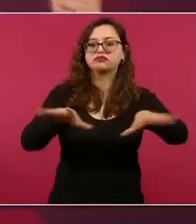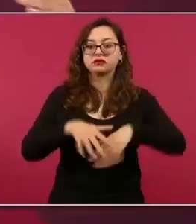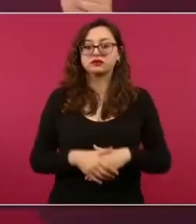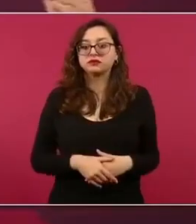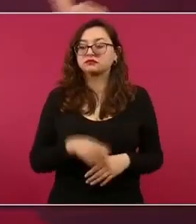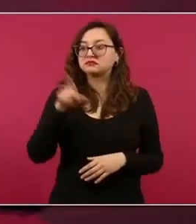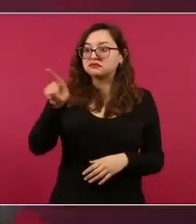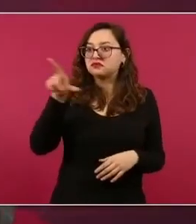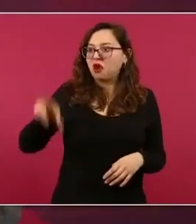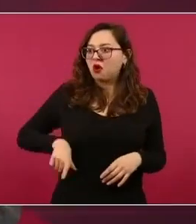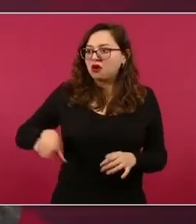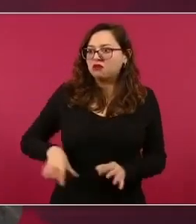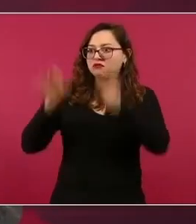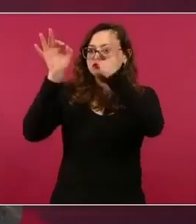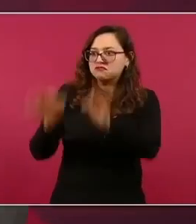destituciones,